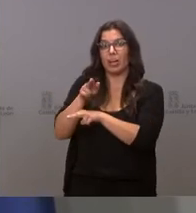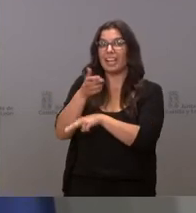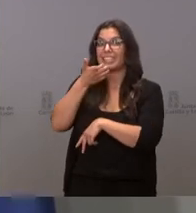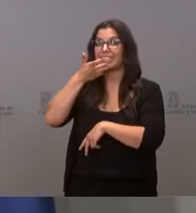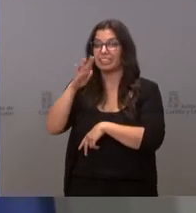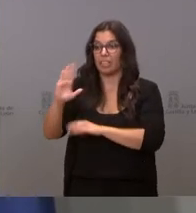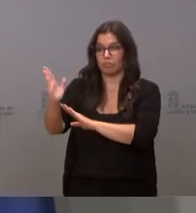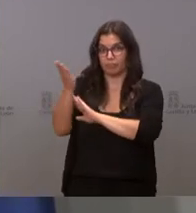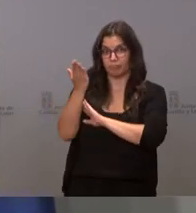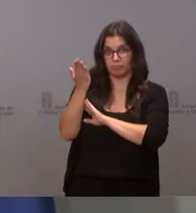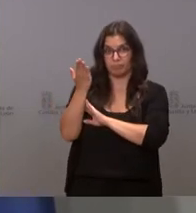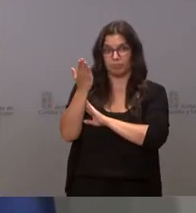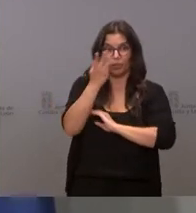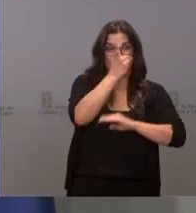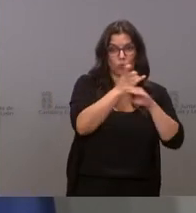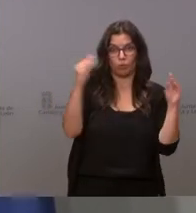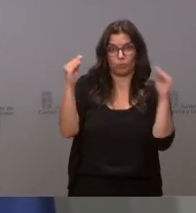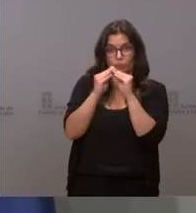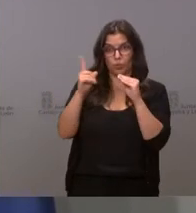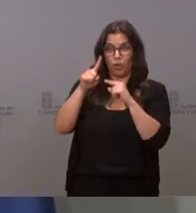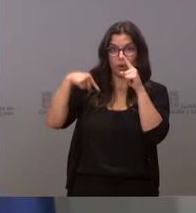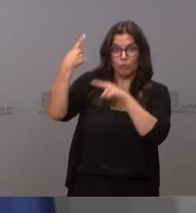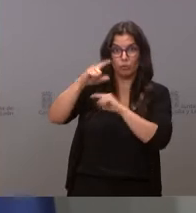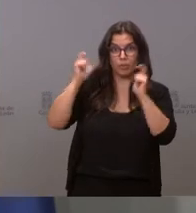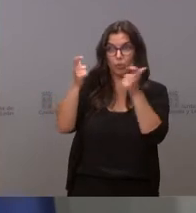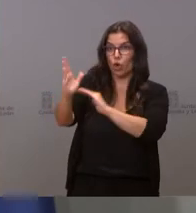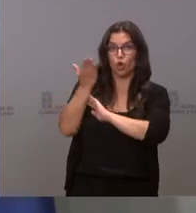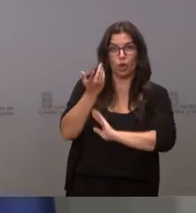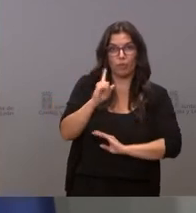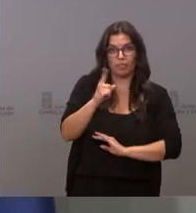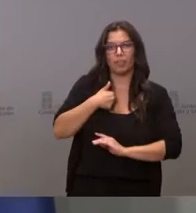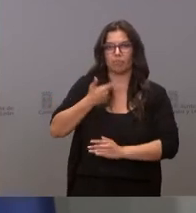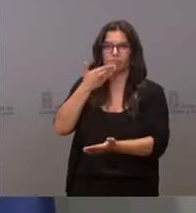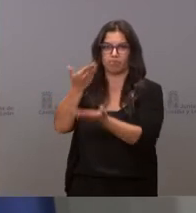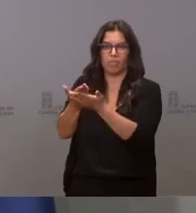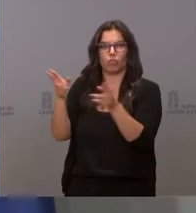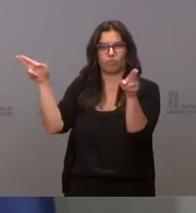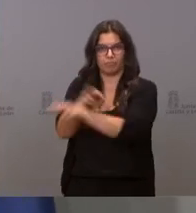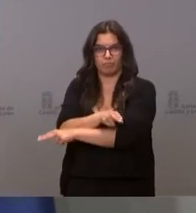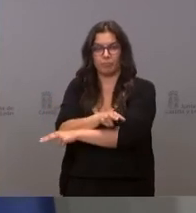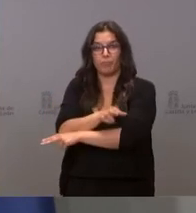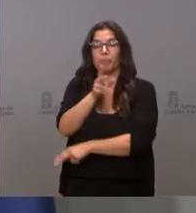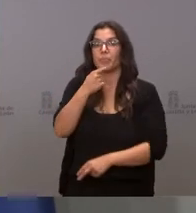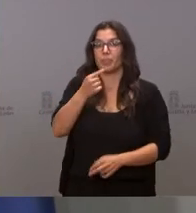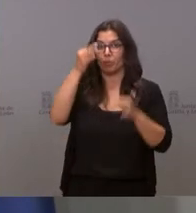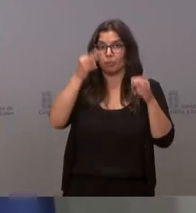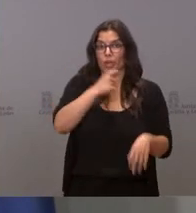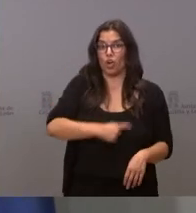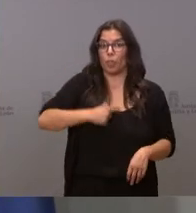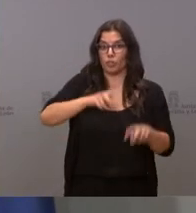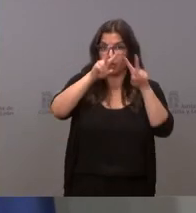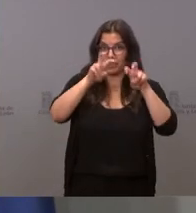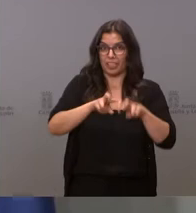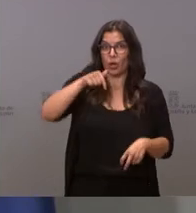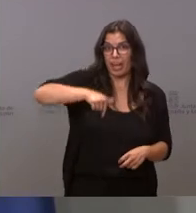presentan las actas en el siguiente Consejo Interterritorial. Y les aseguro que en la Comisión de Investigación, en esta comunidad,